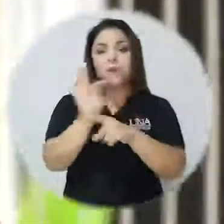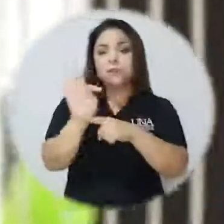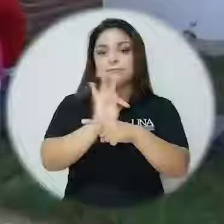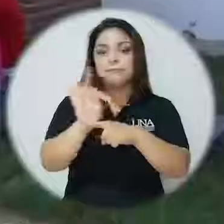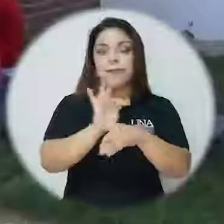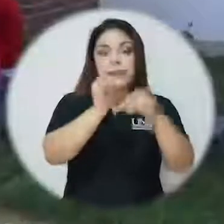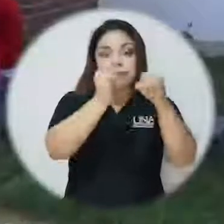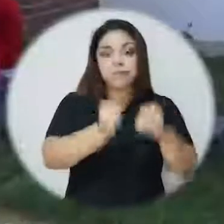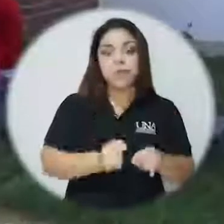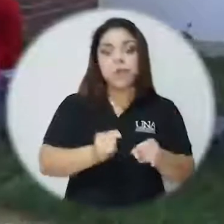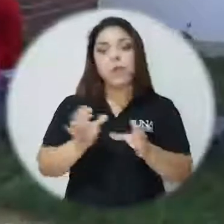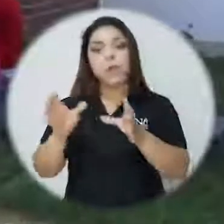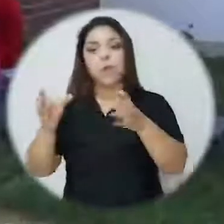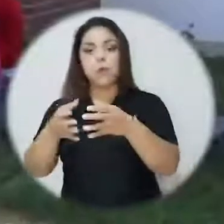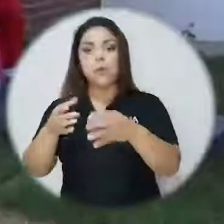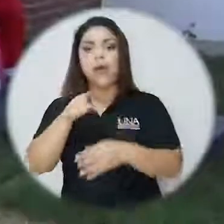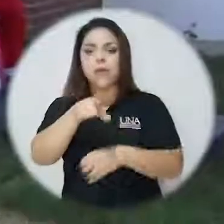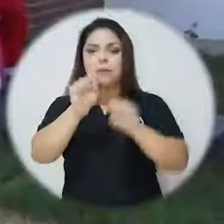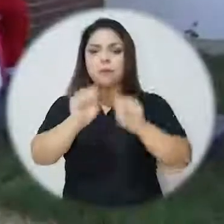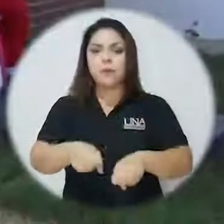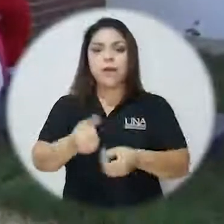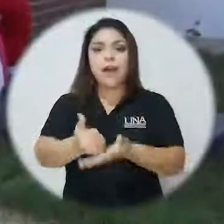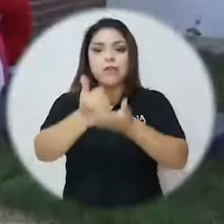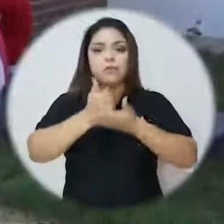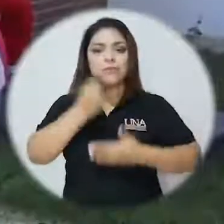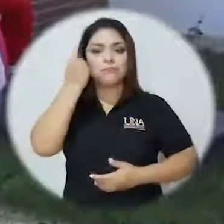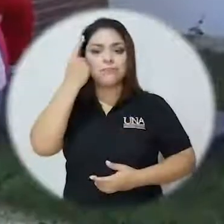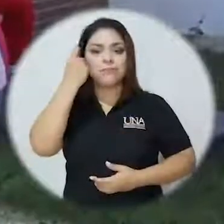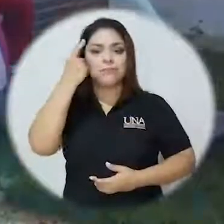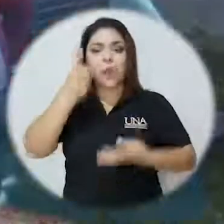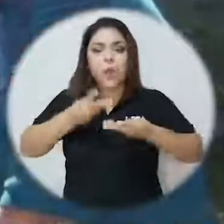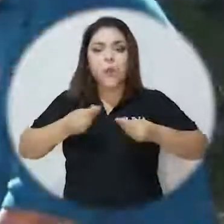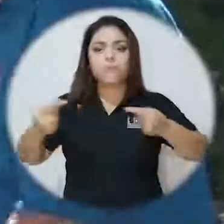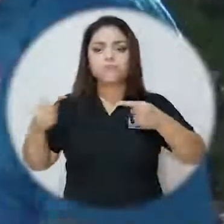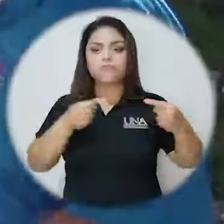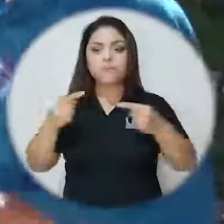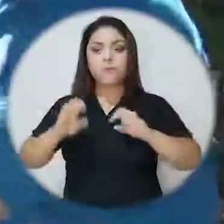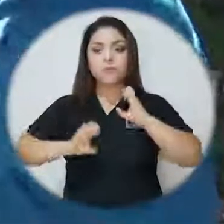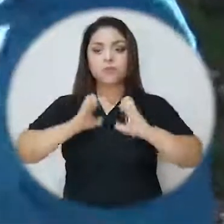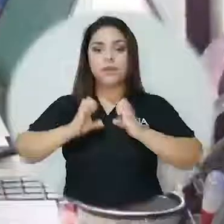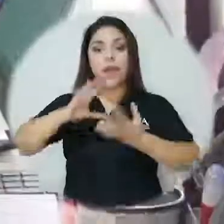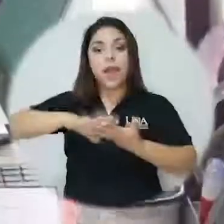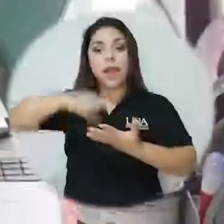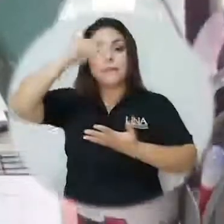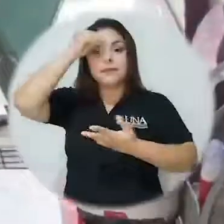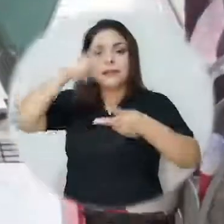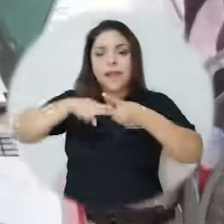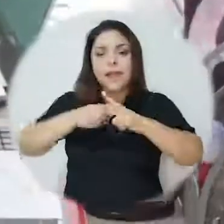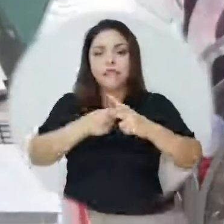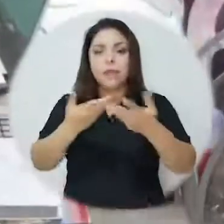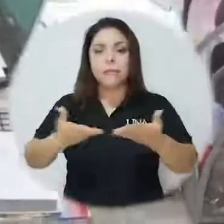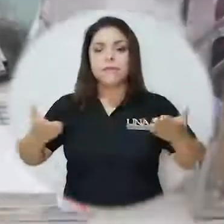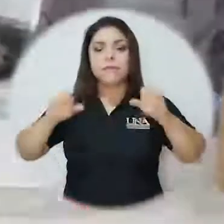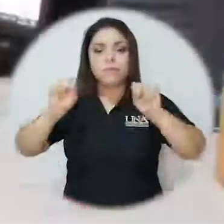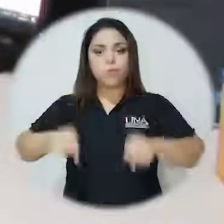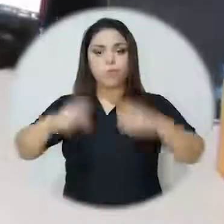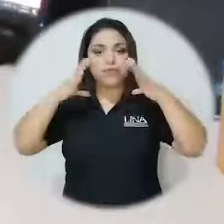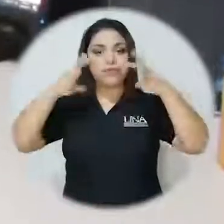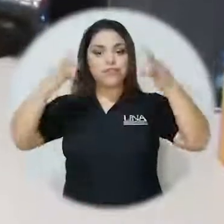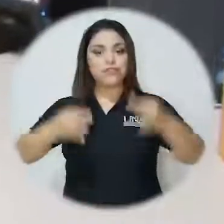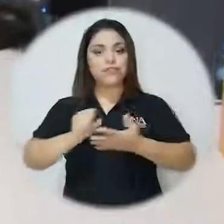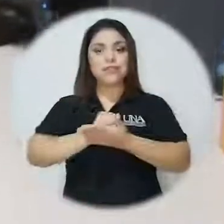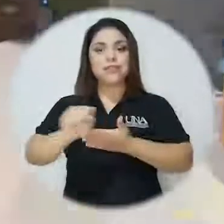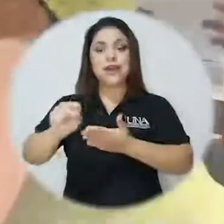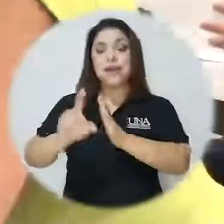grupal, en donde podrás entender y resolver conflictos emocionales, aprender herramientas para tomar decisiones sanas y